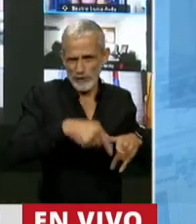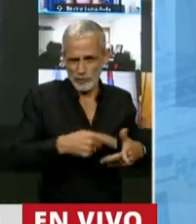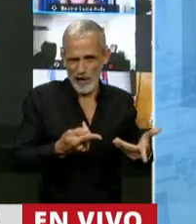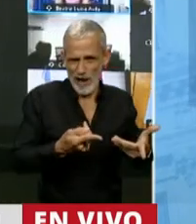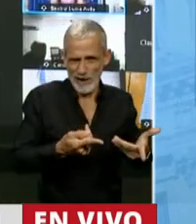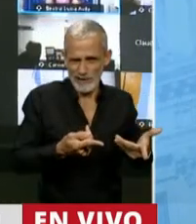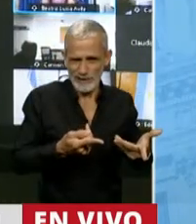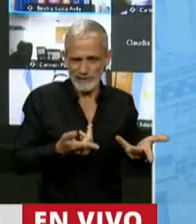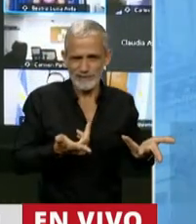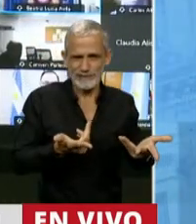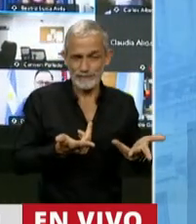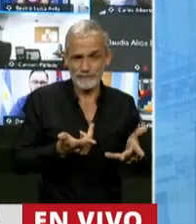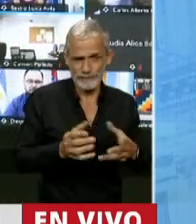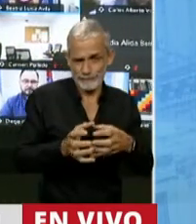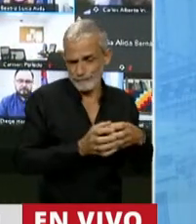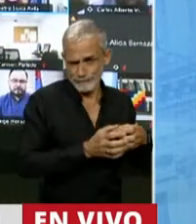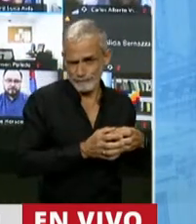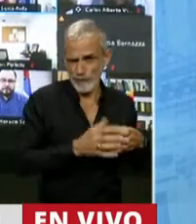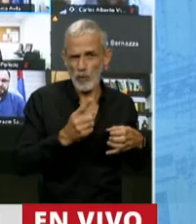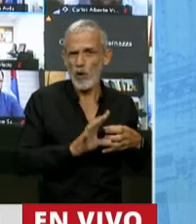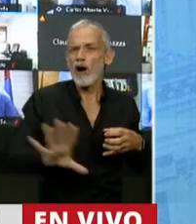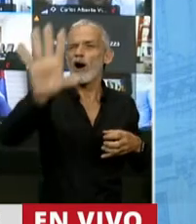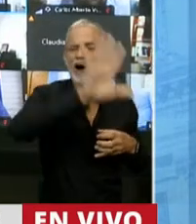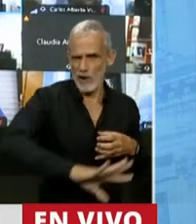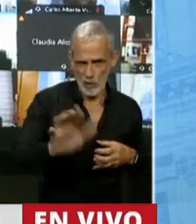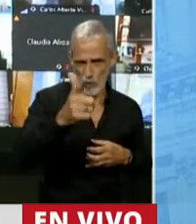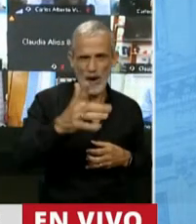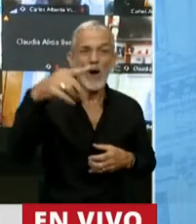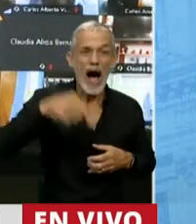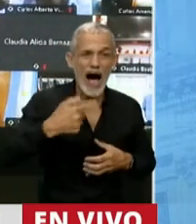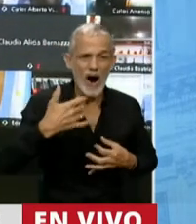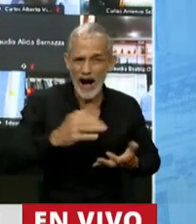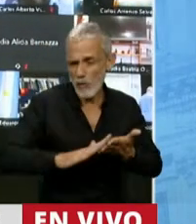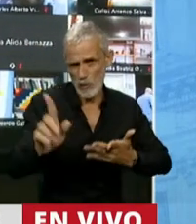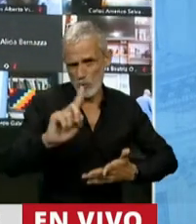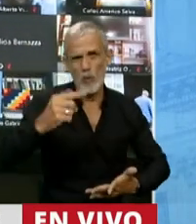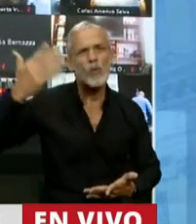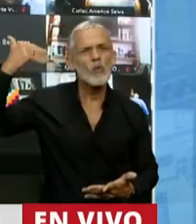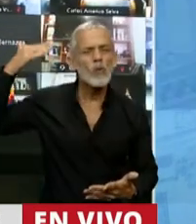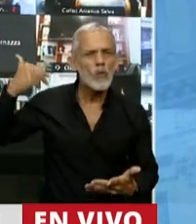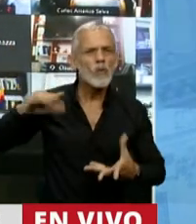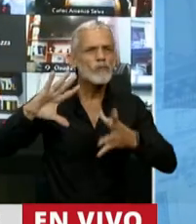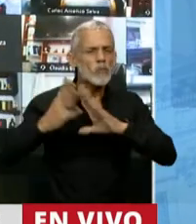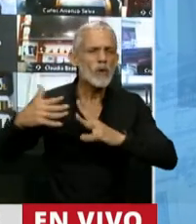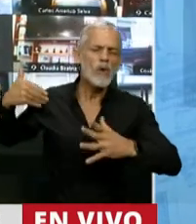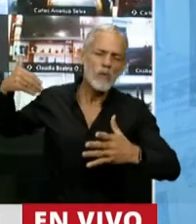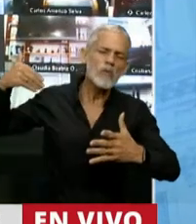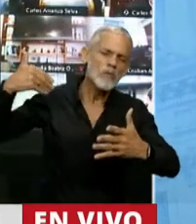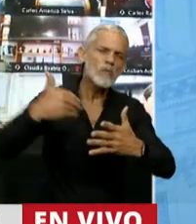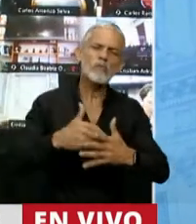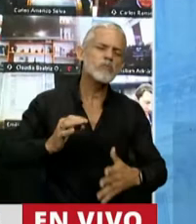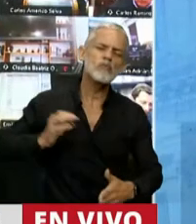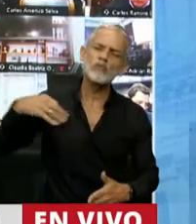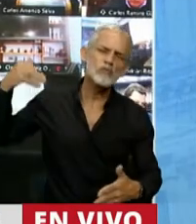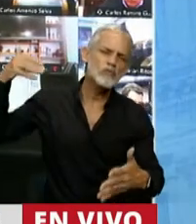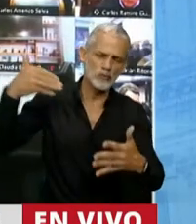unitario, y ya se ha hablado de esto. Pero no es de ahora, es la verdad. Venimos con este modelo desde hace muchas décadas.